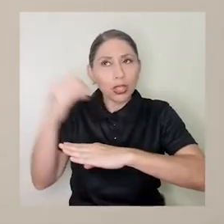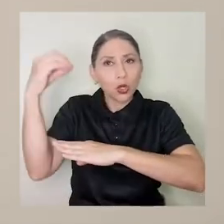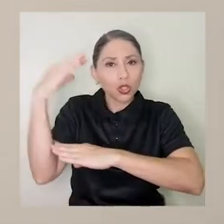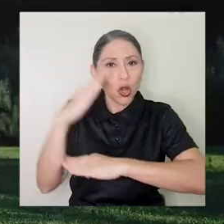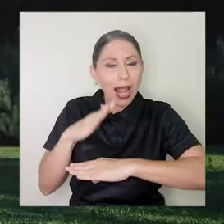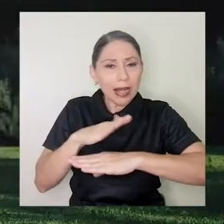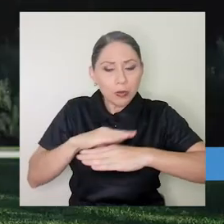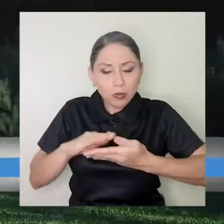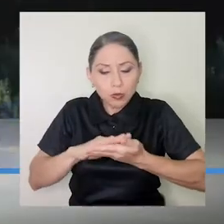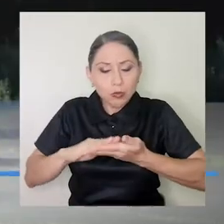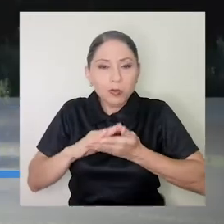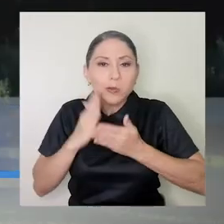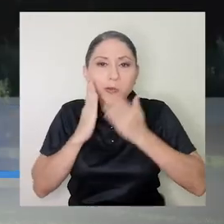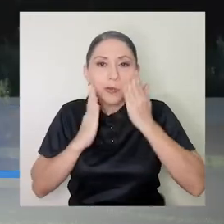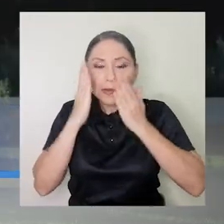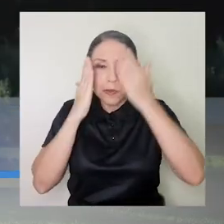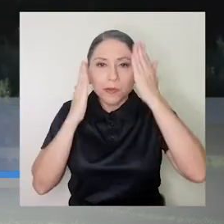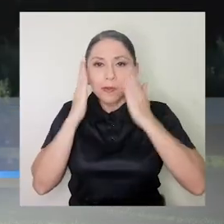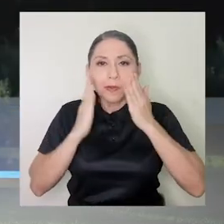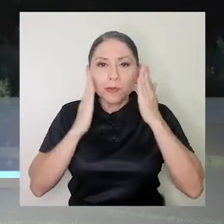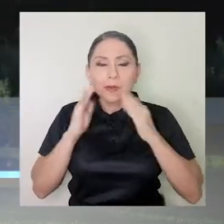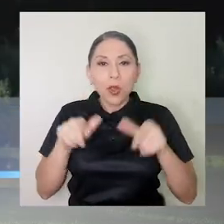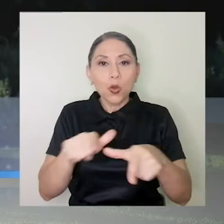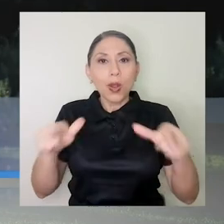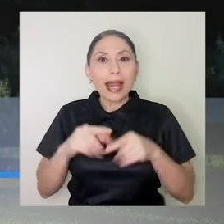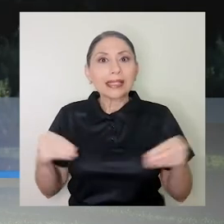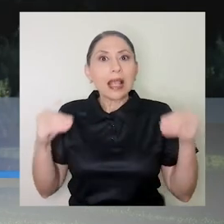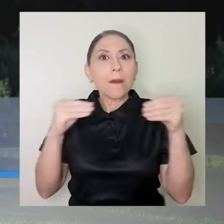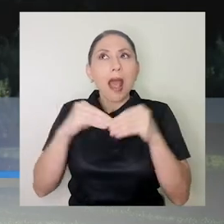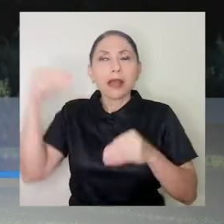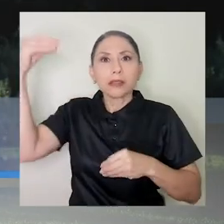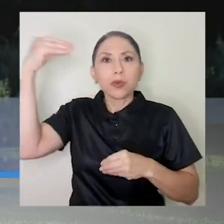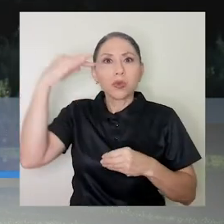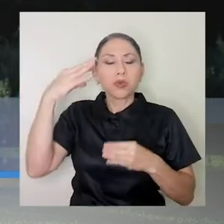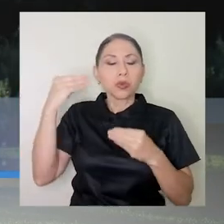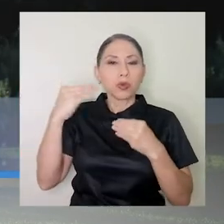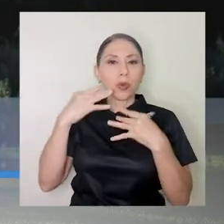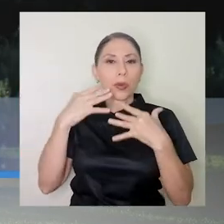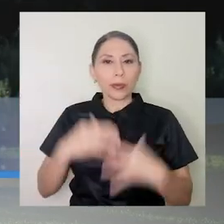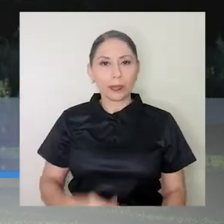solar, sobre todo en aquellas zonas más expuestas al sol.